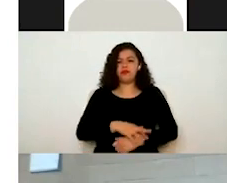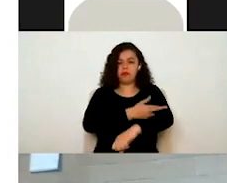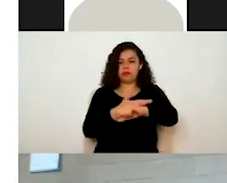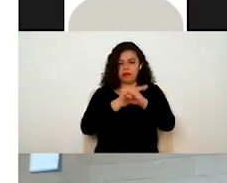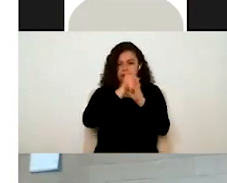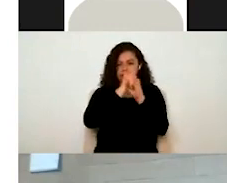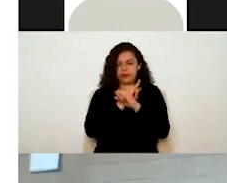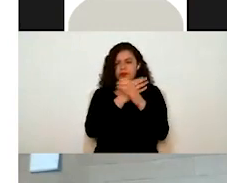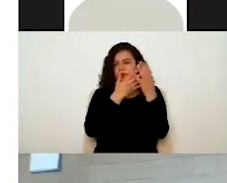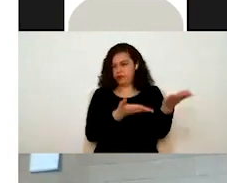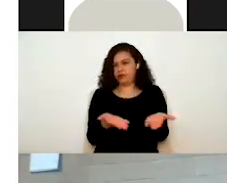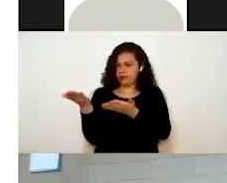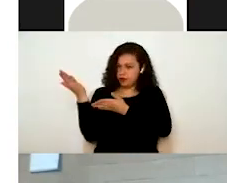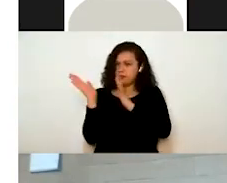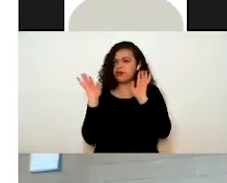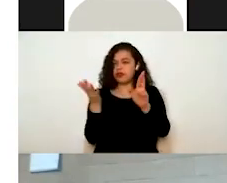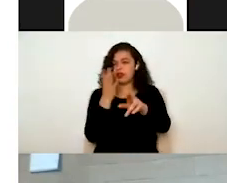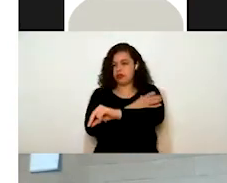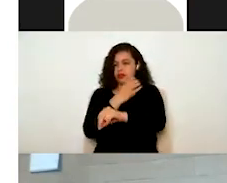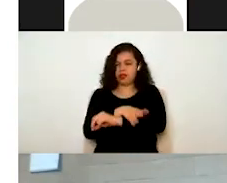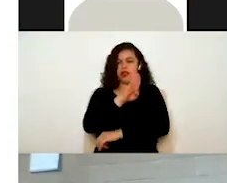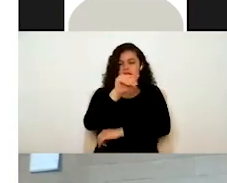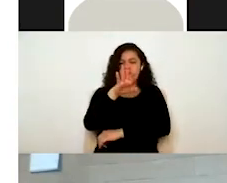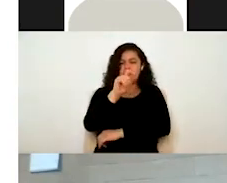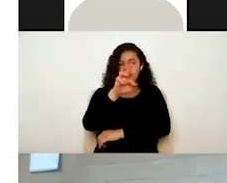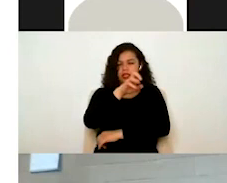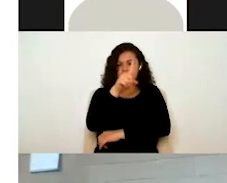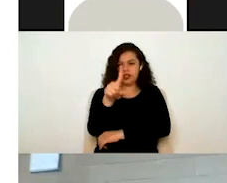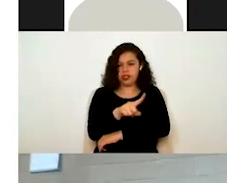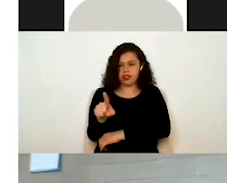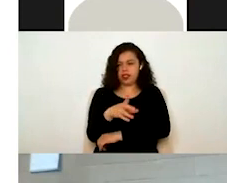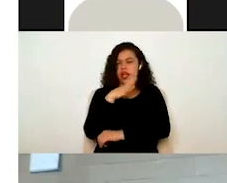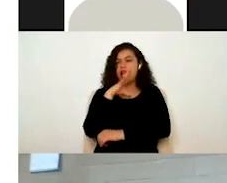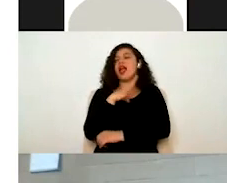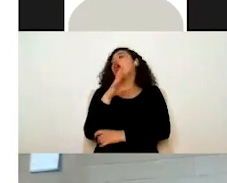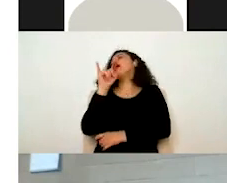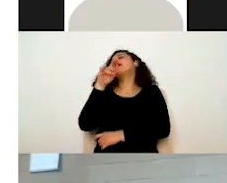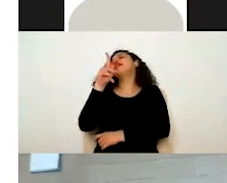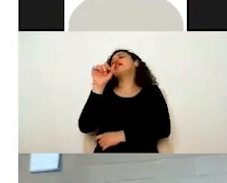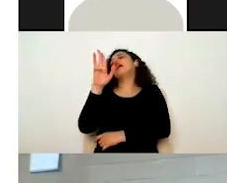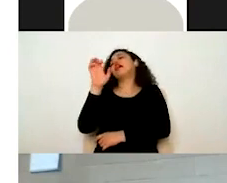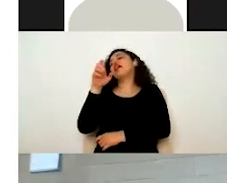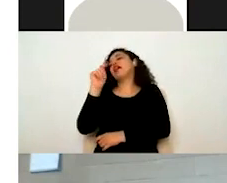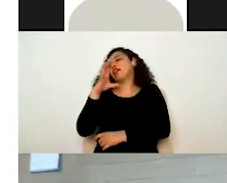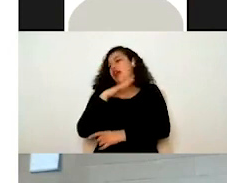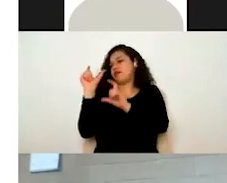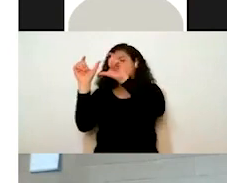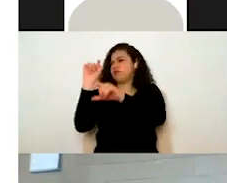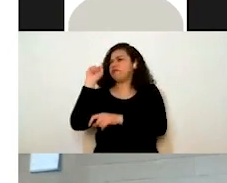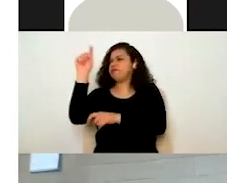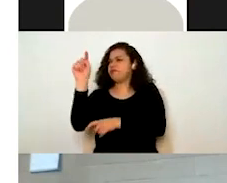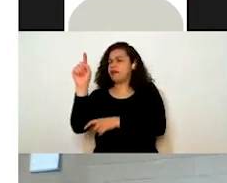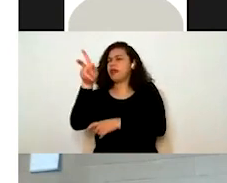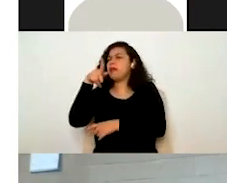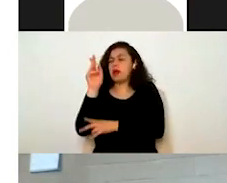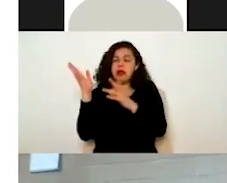Bueno, como ya lo comentaba mi, mi compañera Beatriz, eh, lo pueden encontrar ustedes dentro de la intranet, ahí hay un botón directo hacia trámite digital, pero